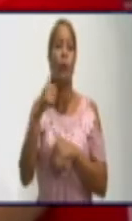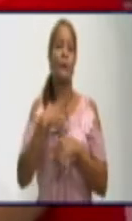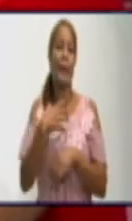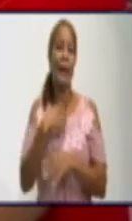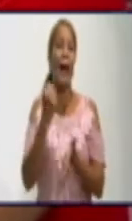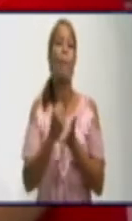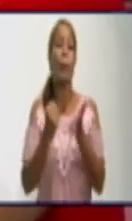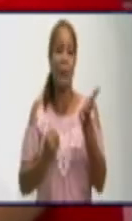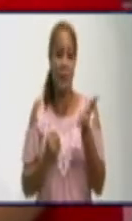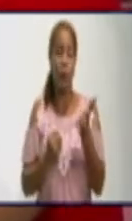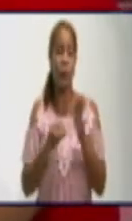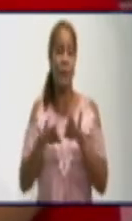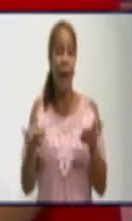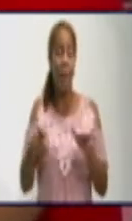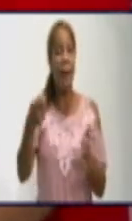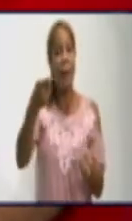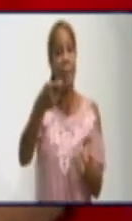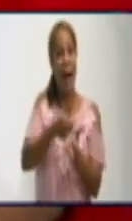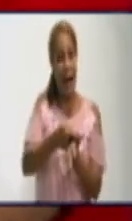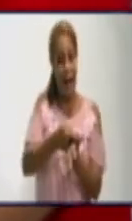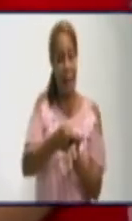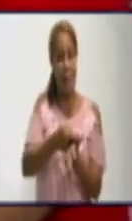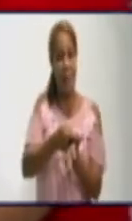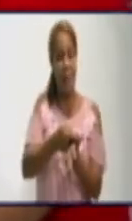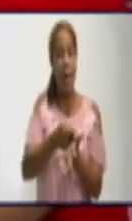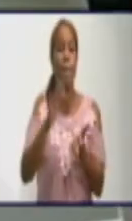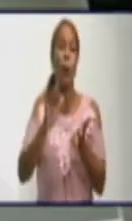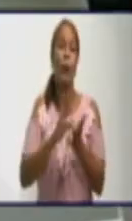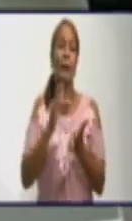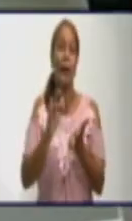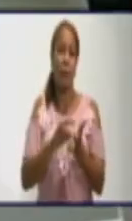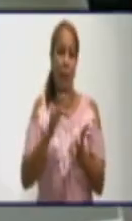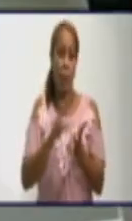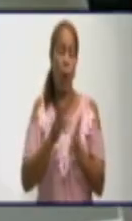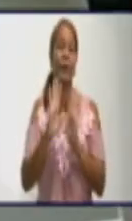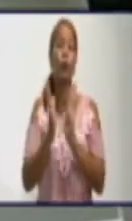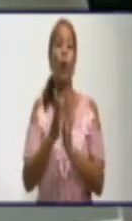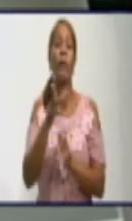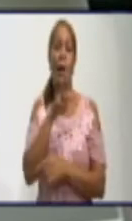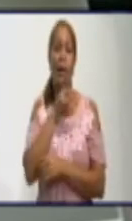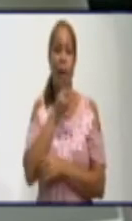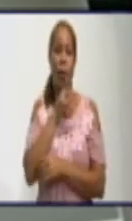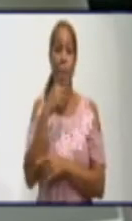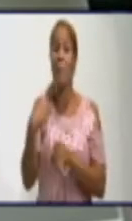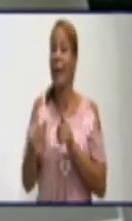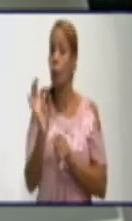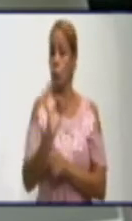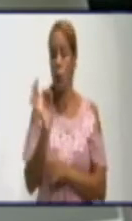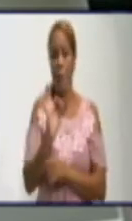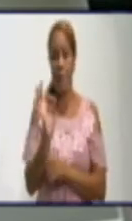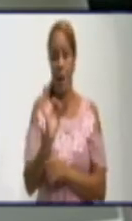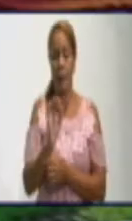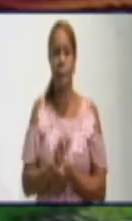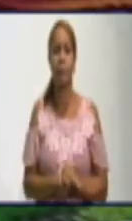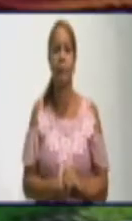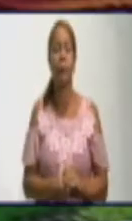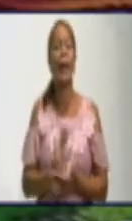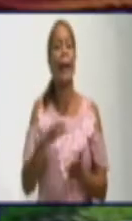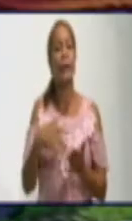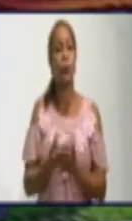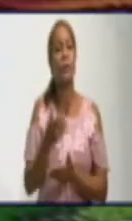pagar por TransferMóvil el servicio de abasto de agua. Joel, hay una situación que tiene